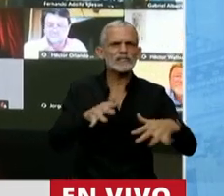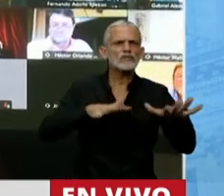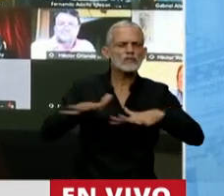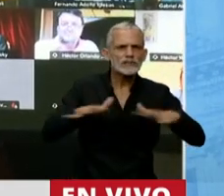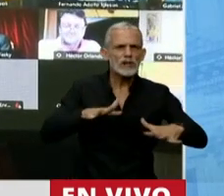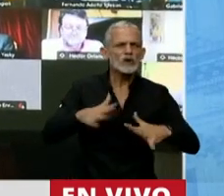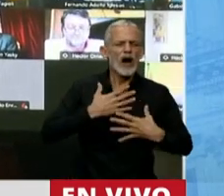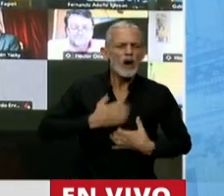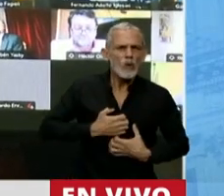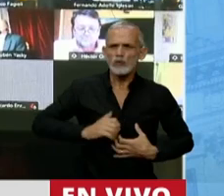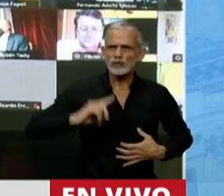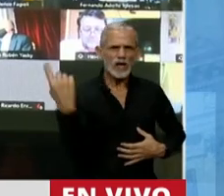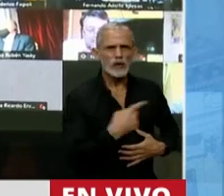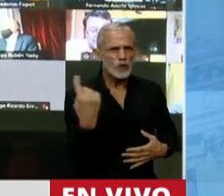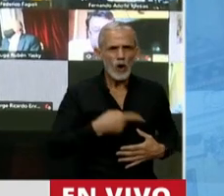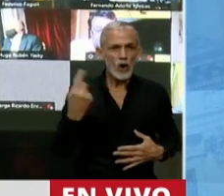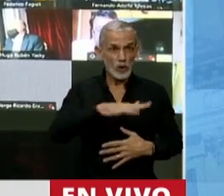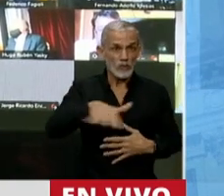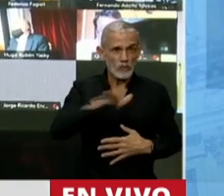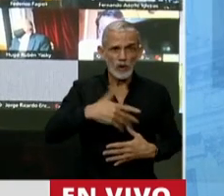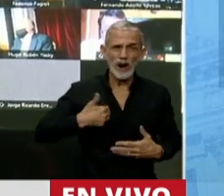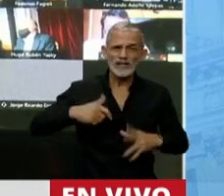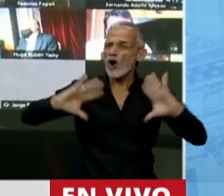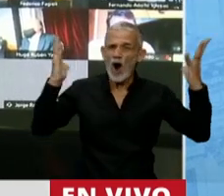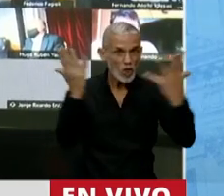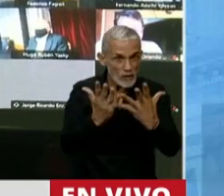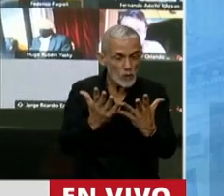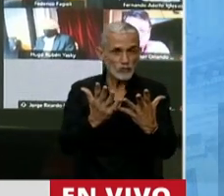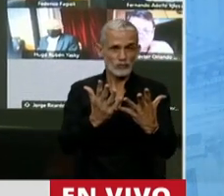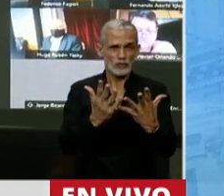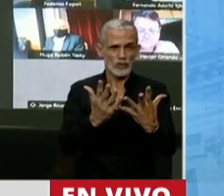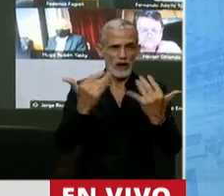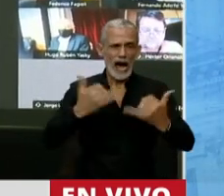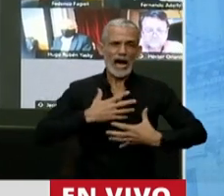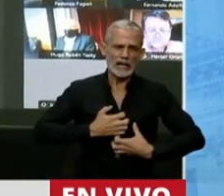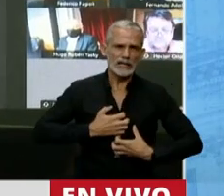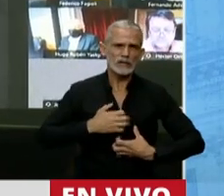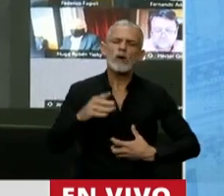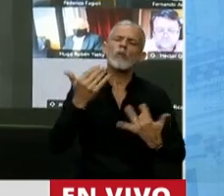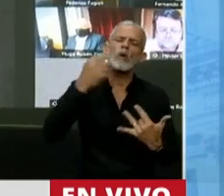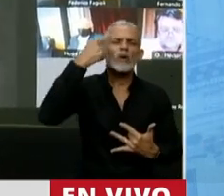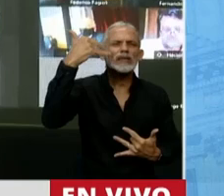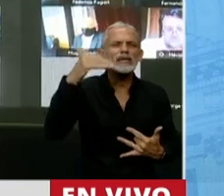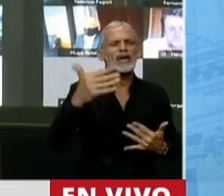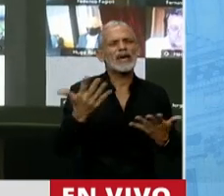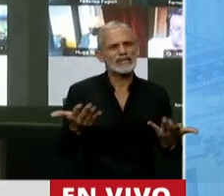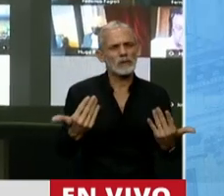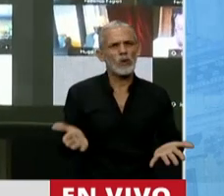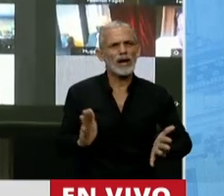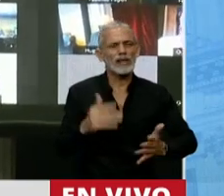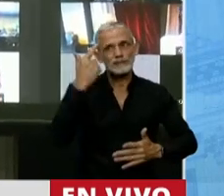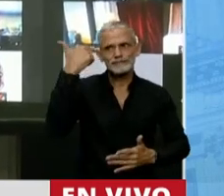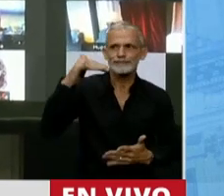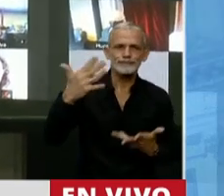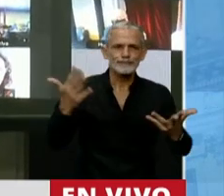situación de angustia por la que pasa todo el mundo. Podríamos haber sido más inteligentes. Quiero tomar otra